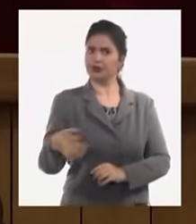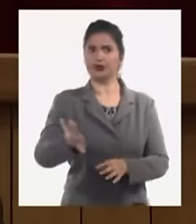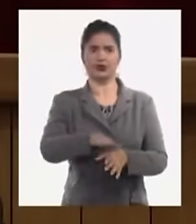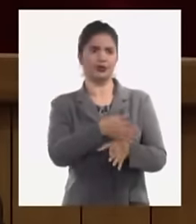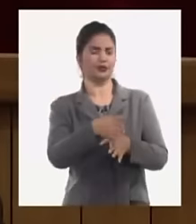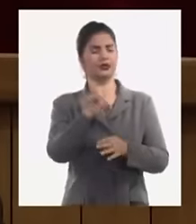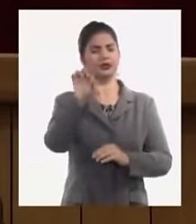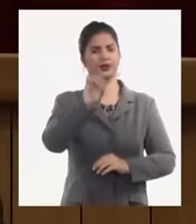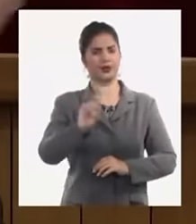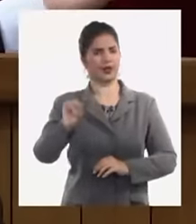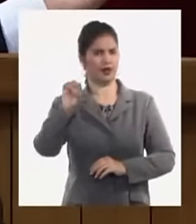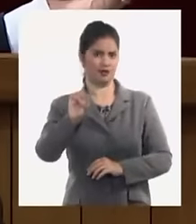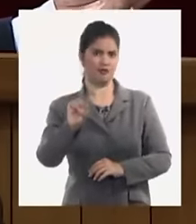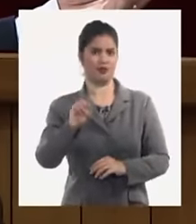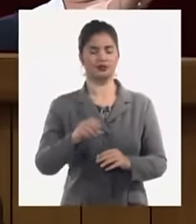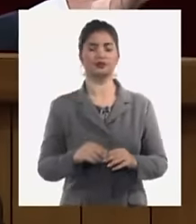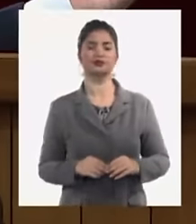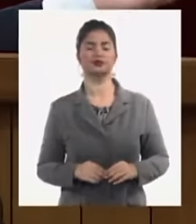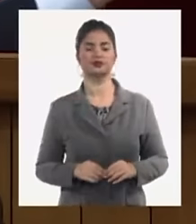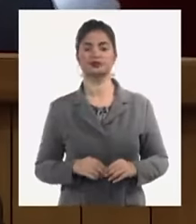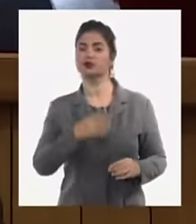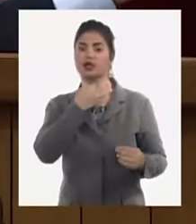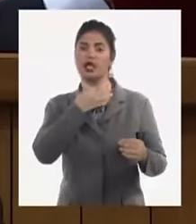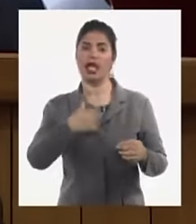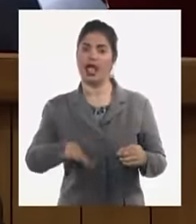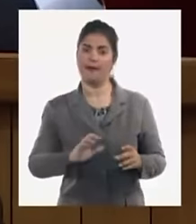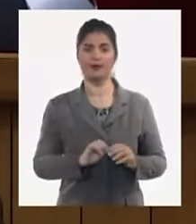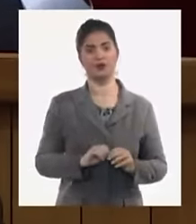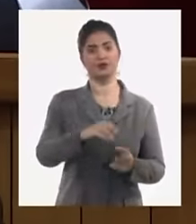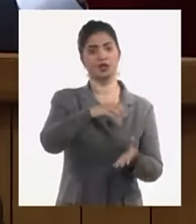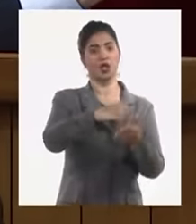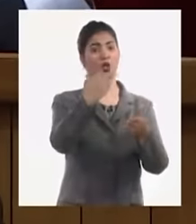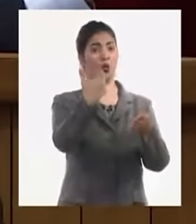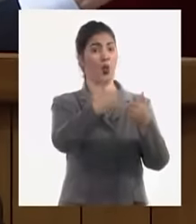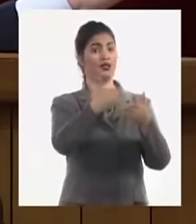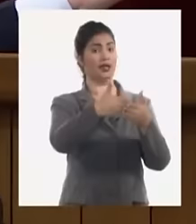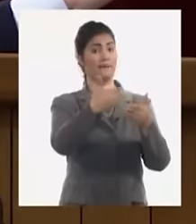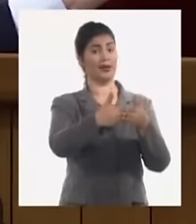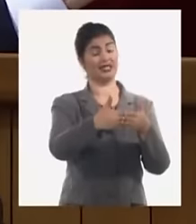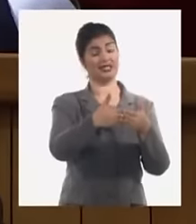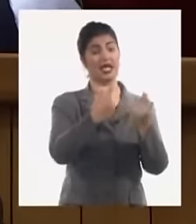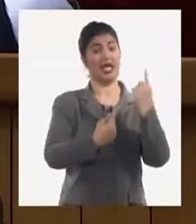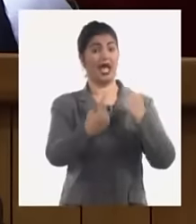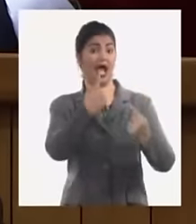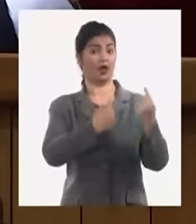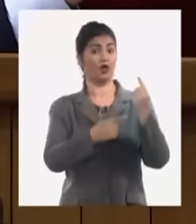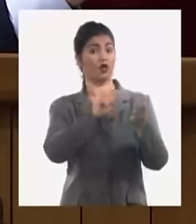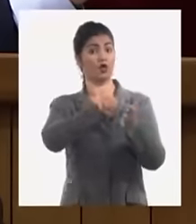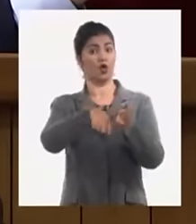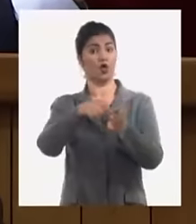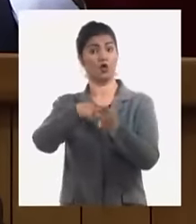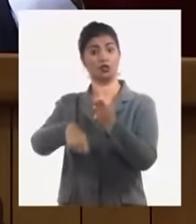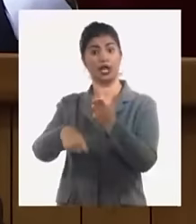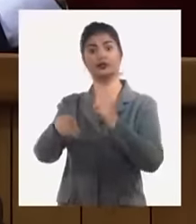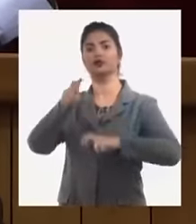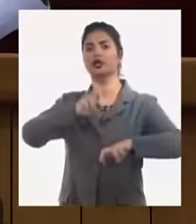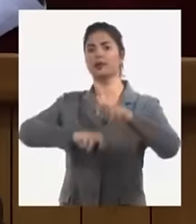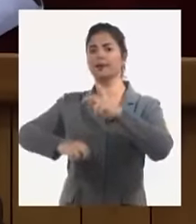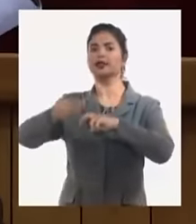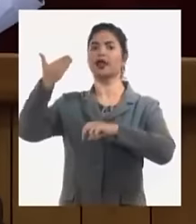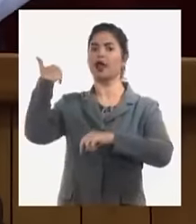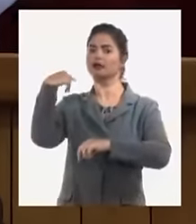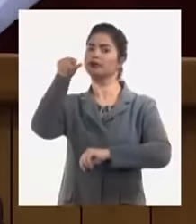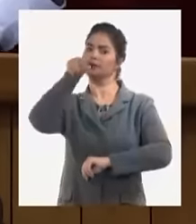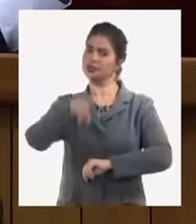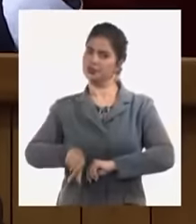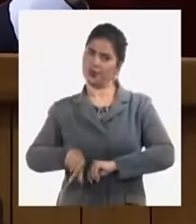incluso hay sistemas empresariales que tienen determinadas limitaciones y otros muy positivos que es el ODE le dice bueno yo te voy a